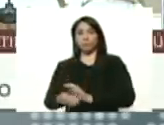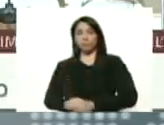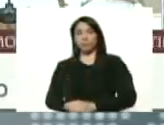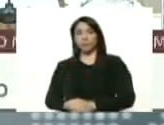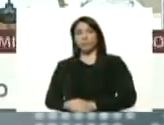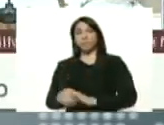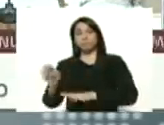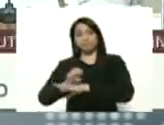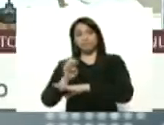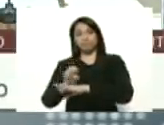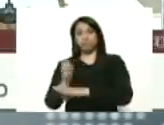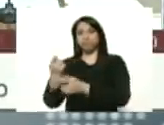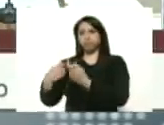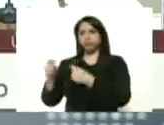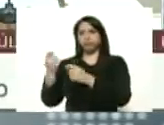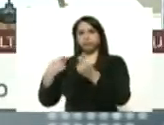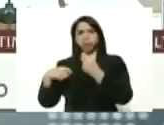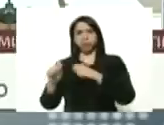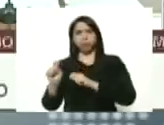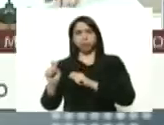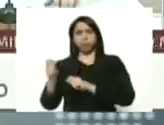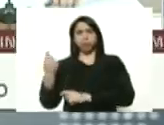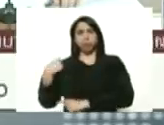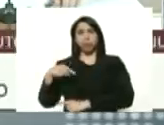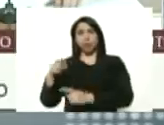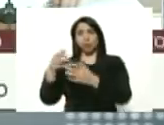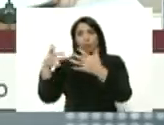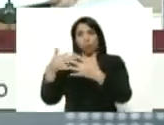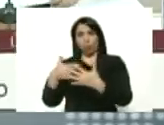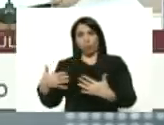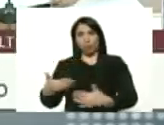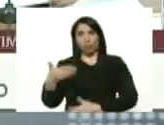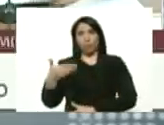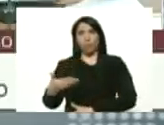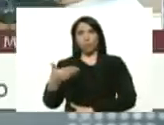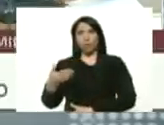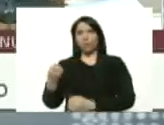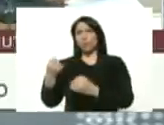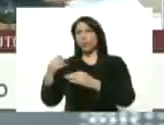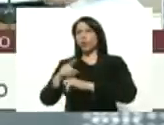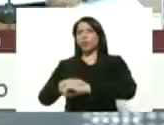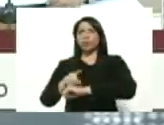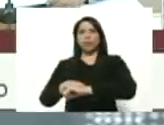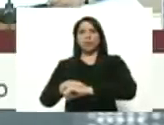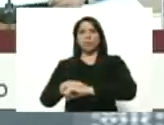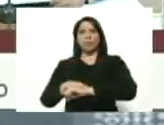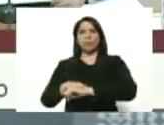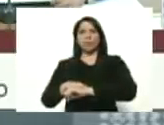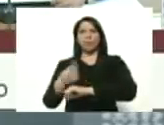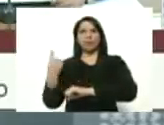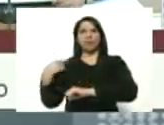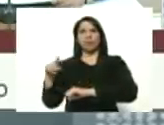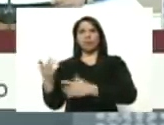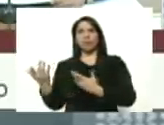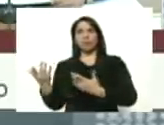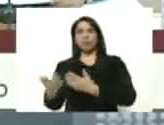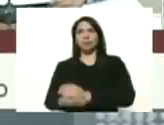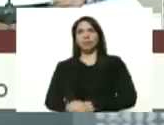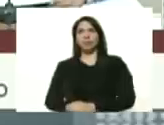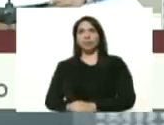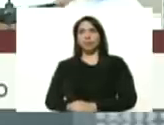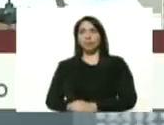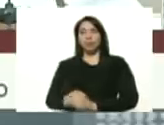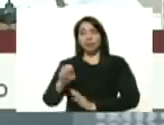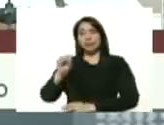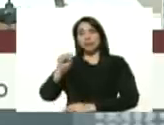económicos comerciales aquí tengo un documento muy importante ¿cuánto tiempo llevamos Escalona? Escalona está aquí